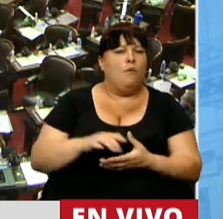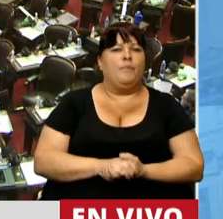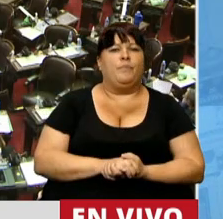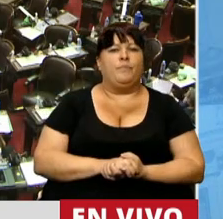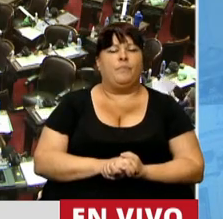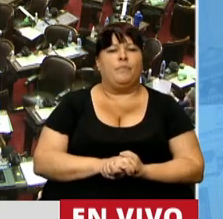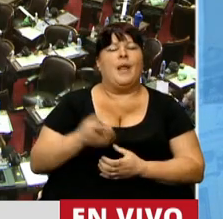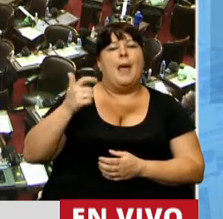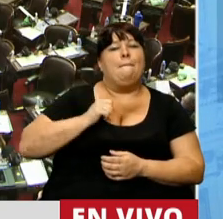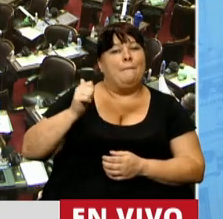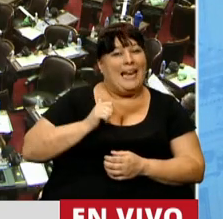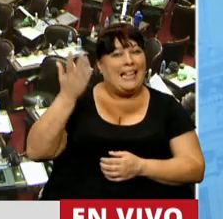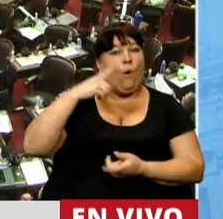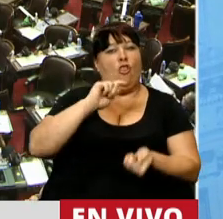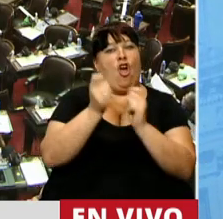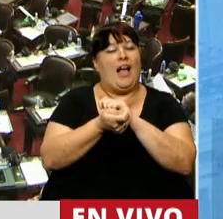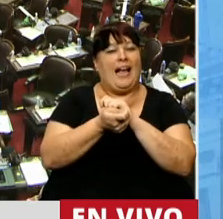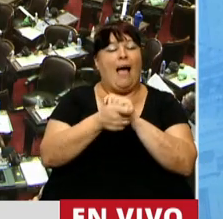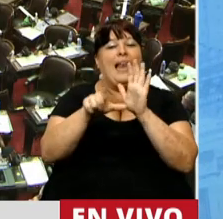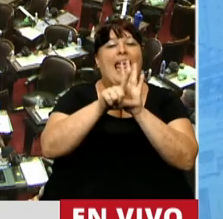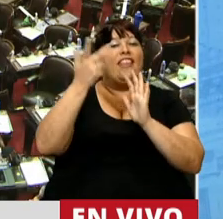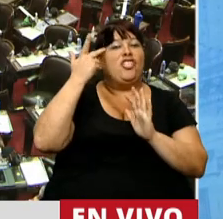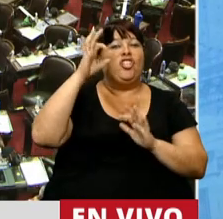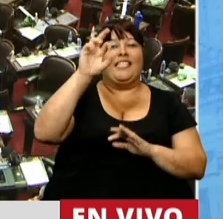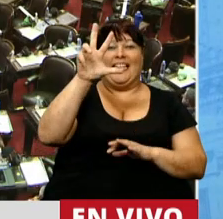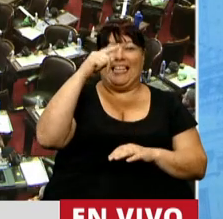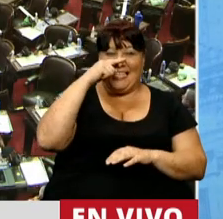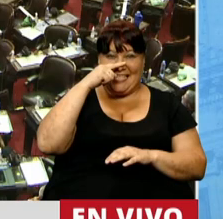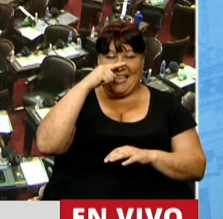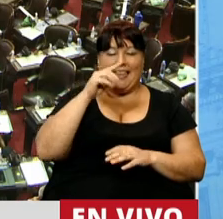los militares cuando cambian al AY-18-037,